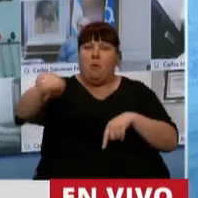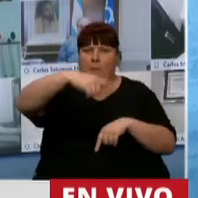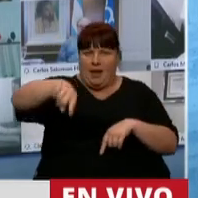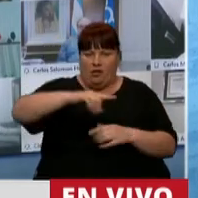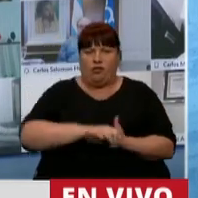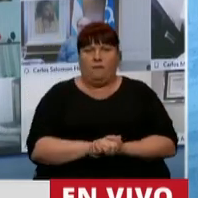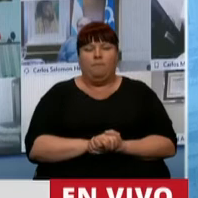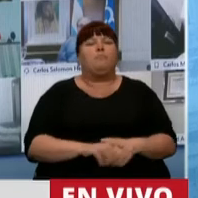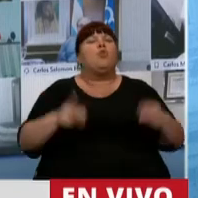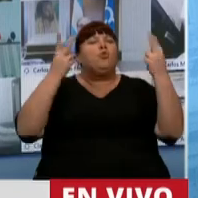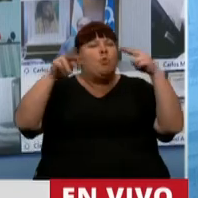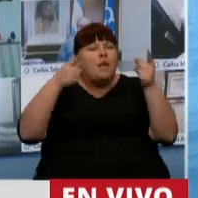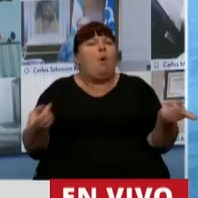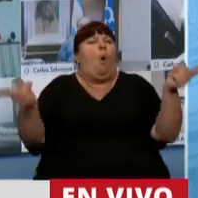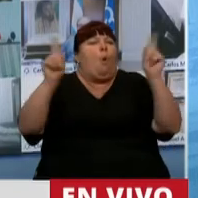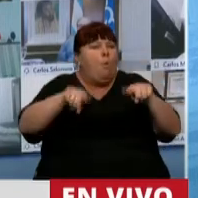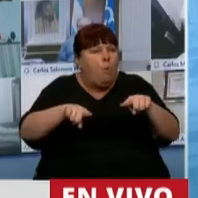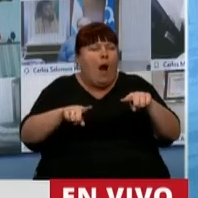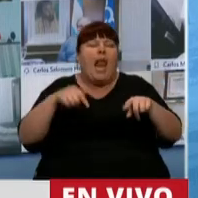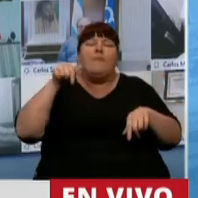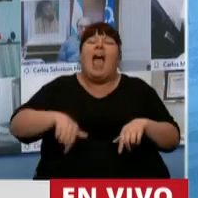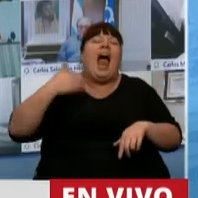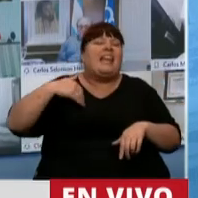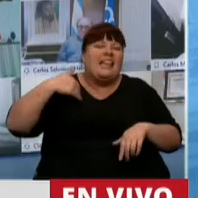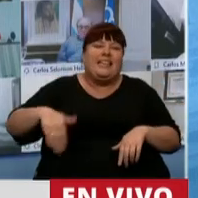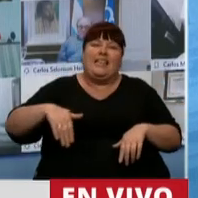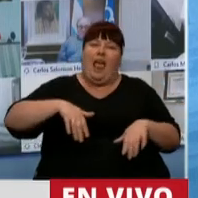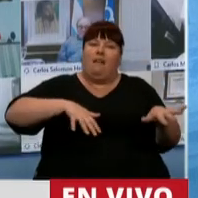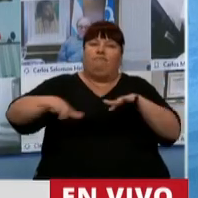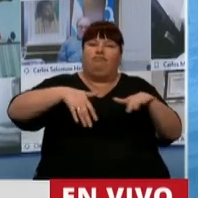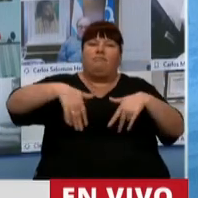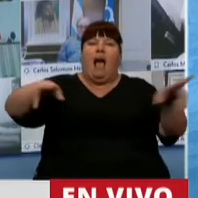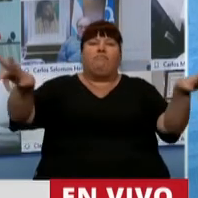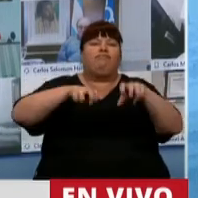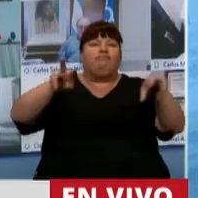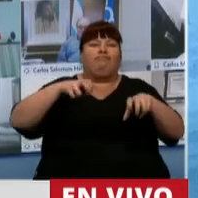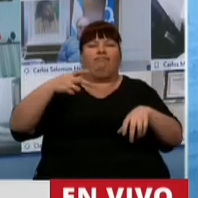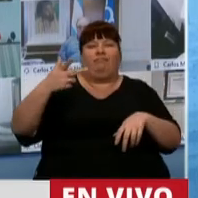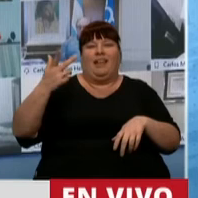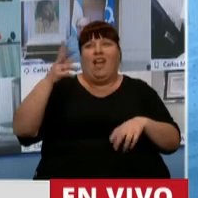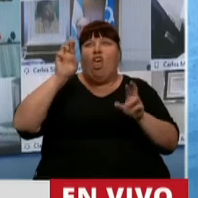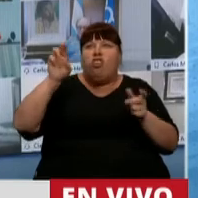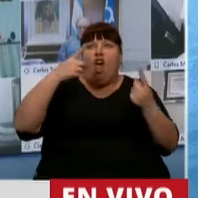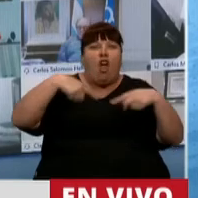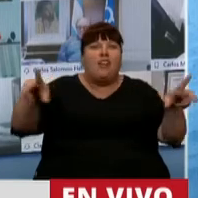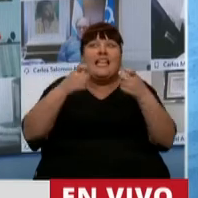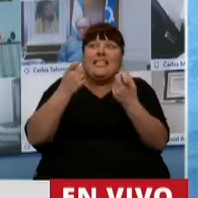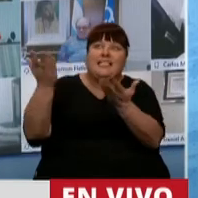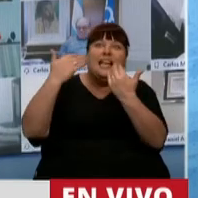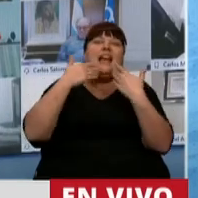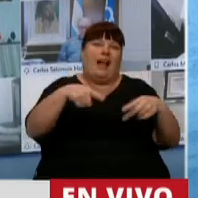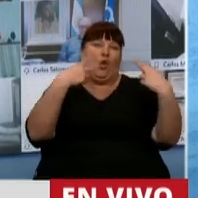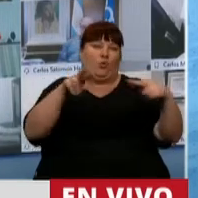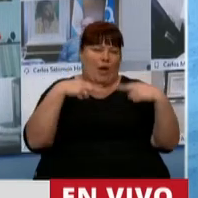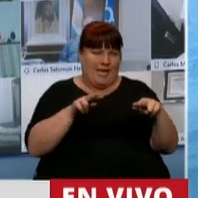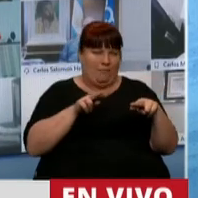el turismo va a volver a ser en la Argentina uno de los motores generadores de esas divisas que estamos necesitando